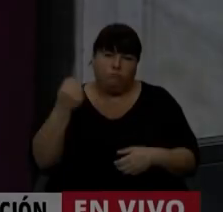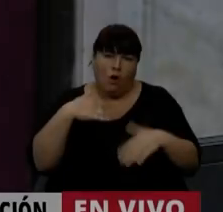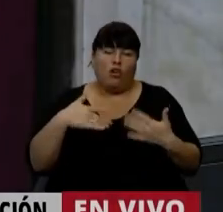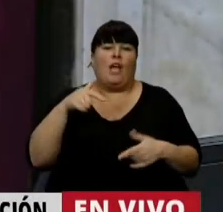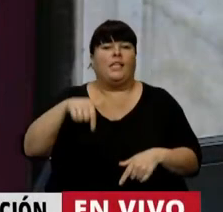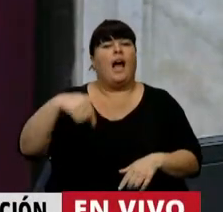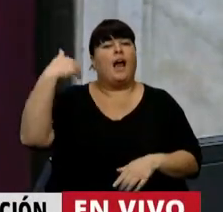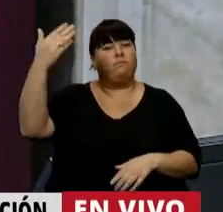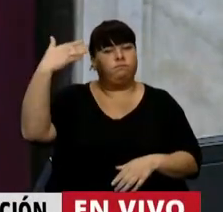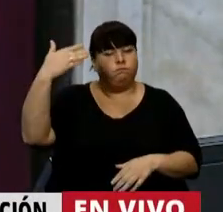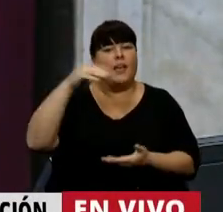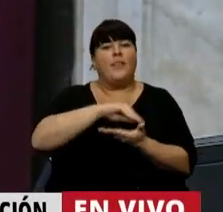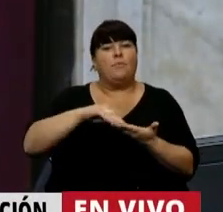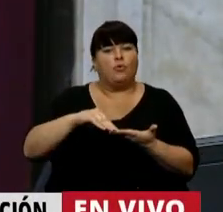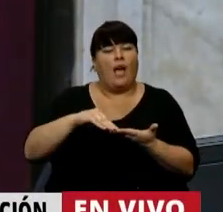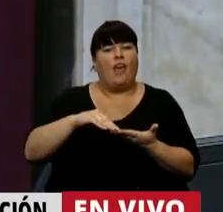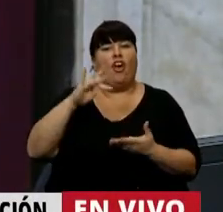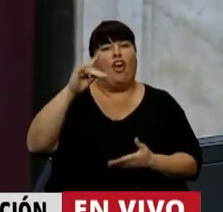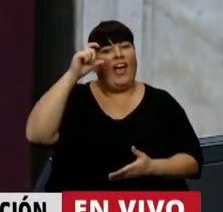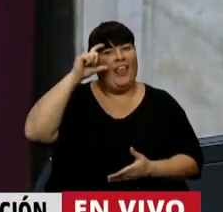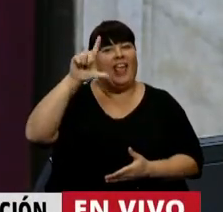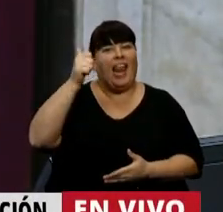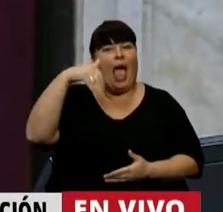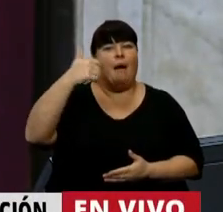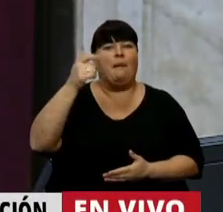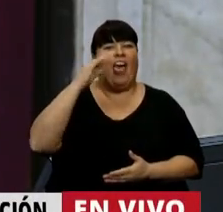En el uso de la palabra, el diputado Álvaro de la Madrid.